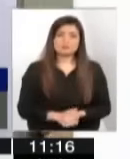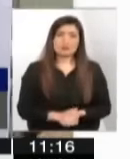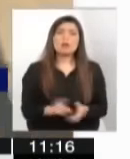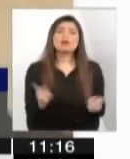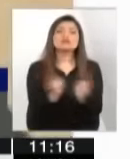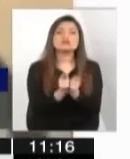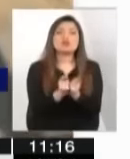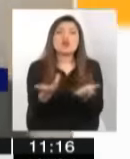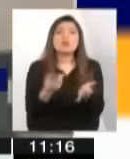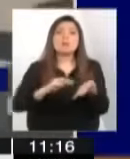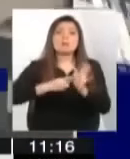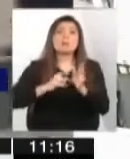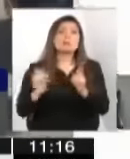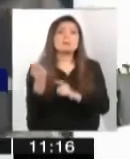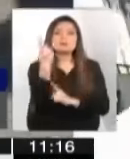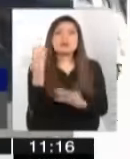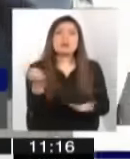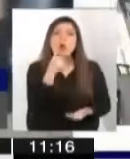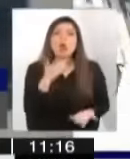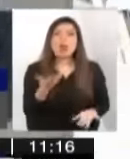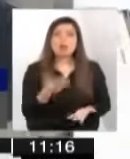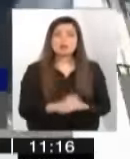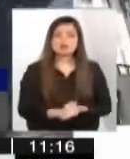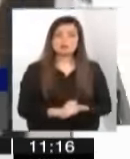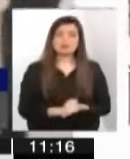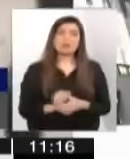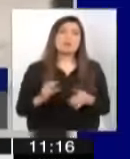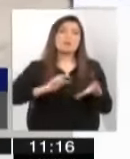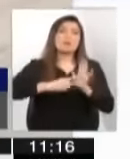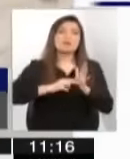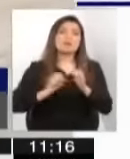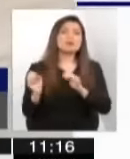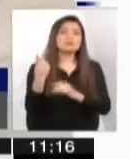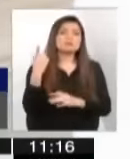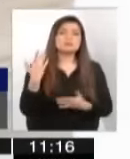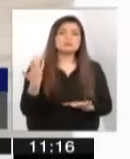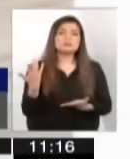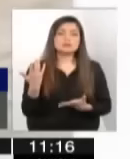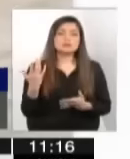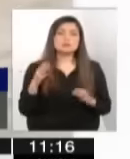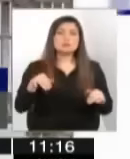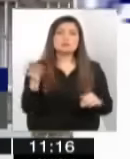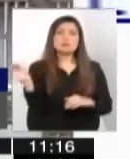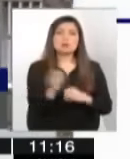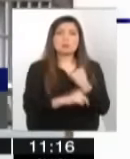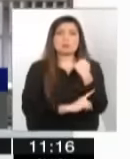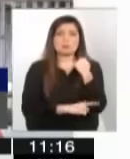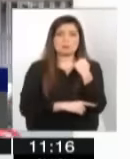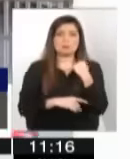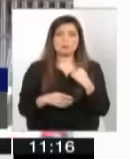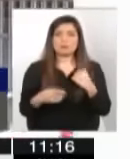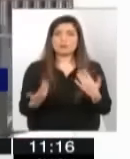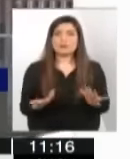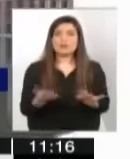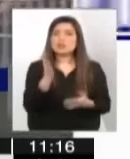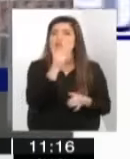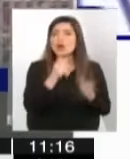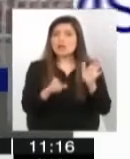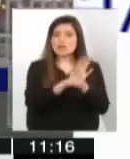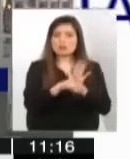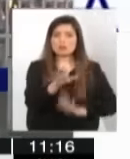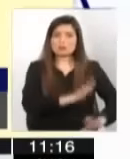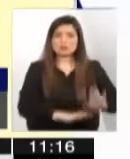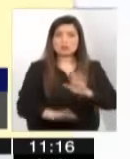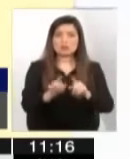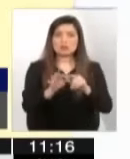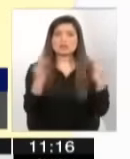describir? Hoy día, principales problemas son, primero que nada, tal como dijo aquí Marcela, primero, el hecho de no haya una ley de protección integral de la